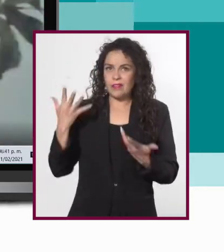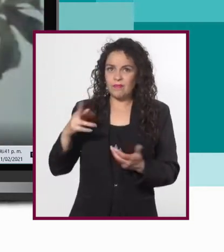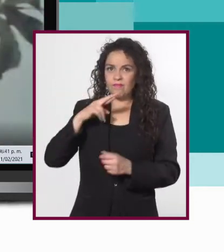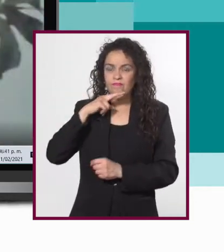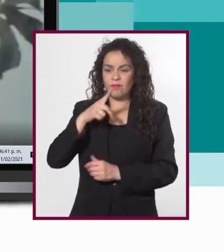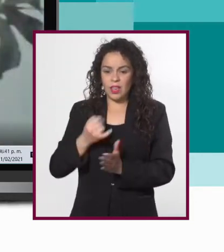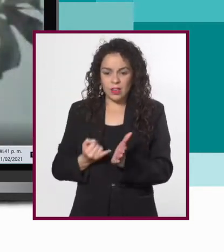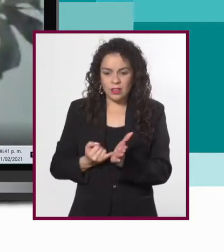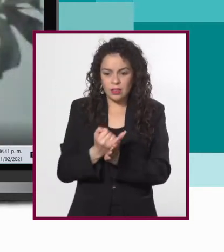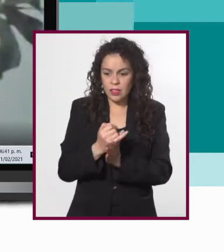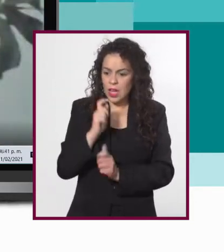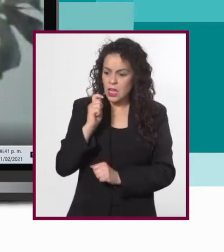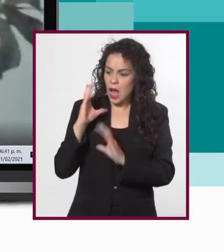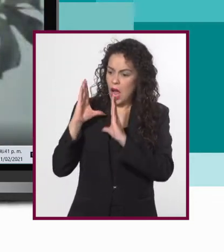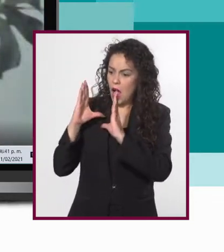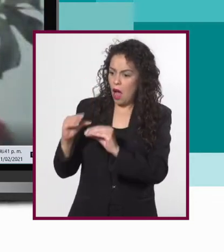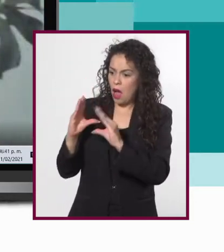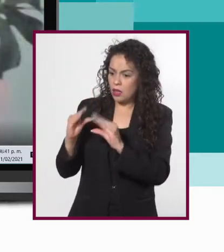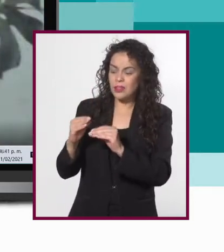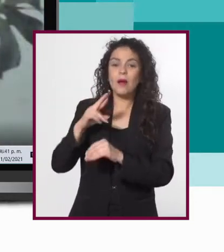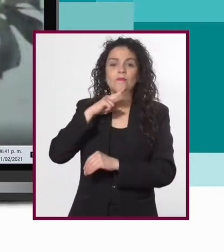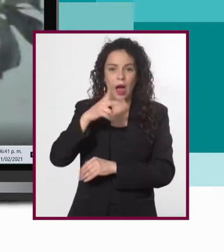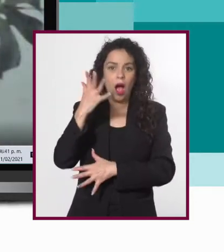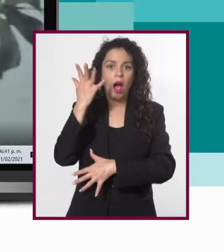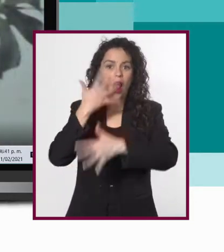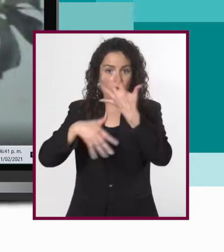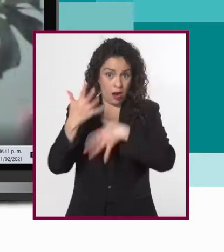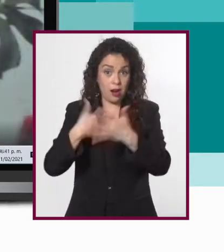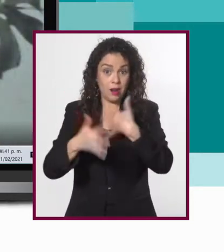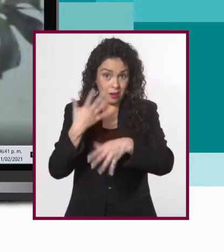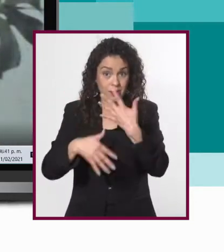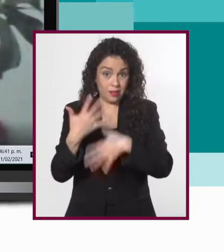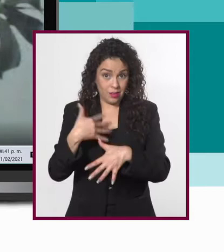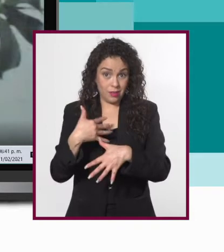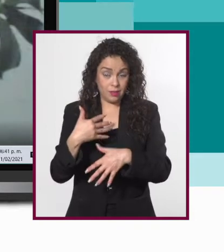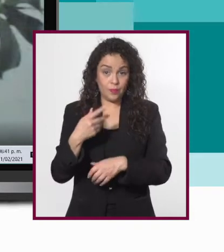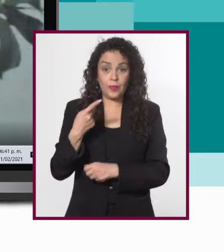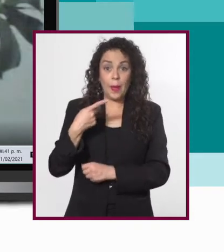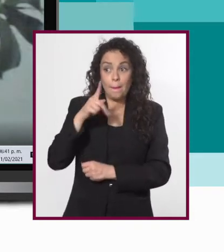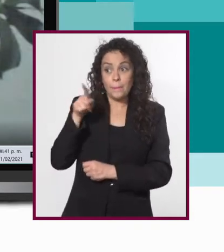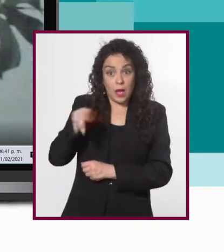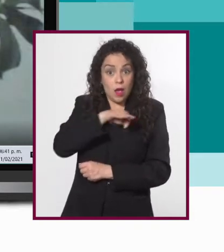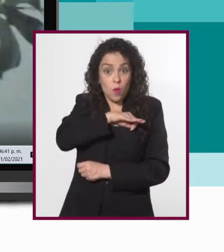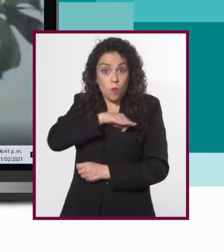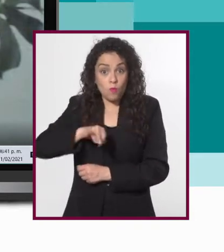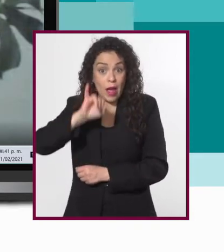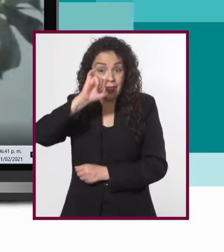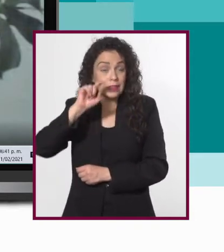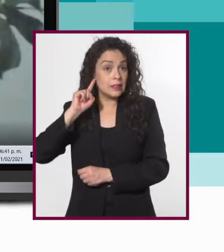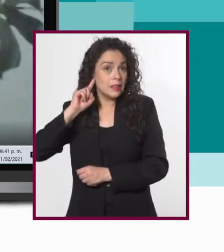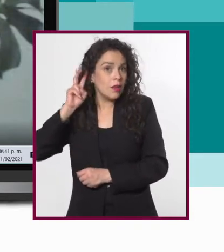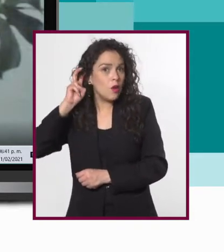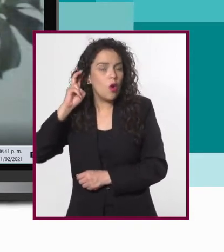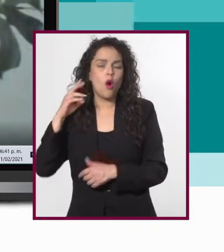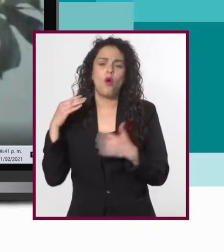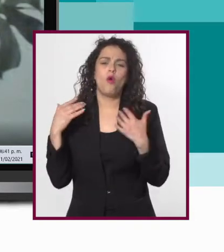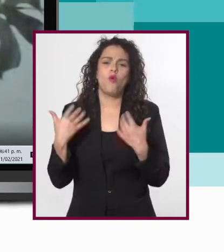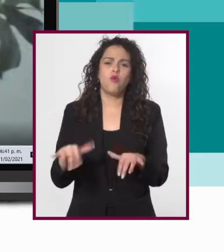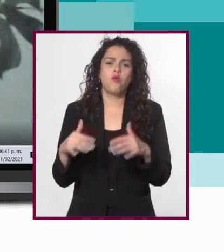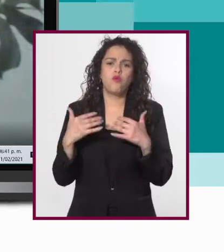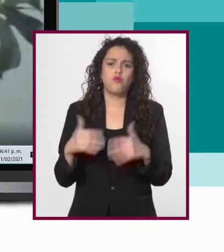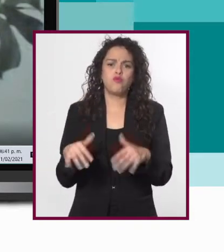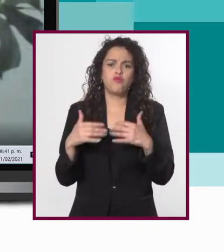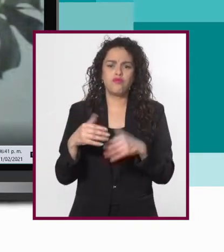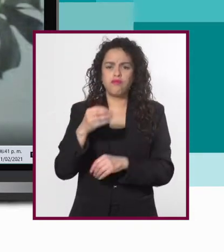se eduque con una lengua de señas, pero si esta posibilidad de oír es maravilloso.